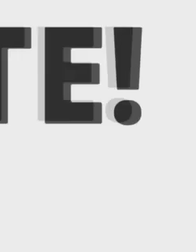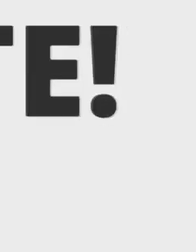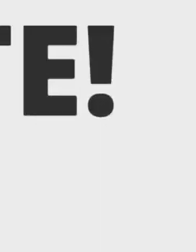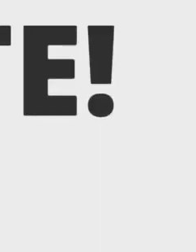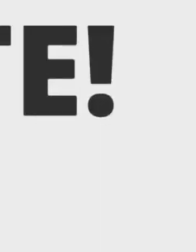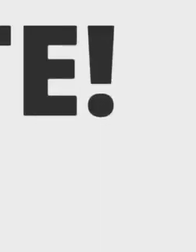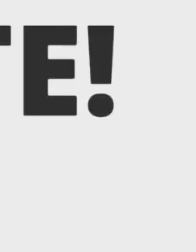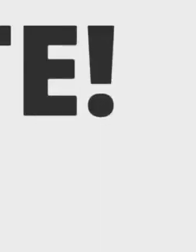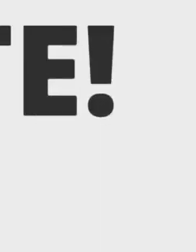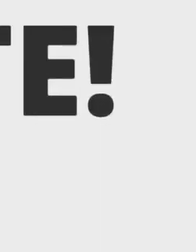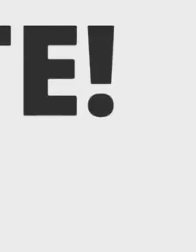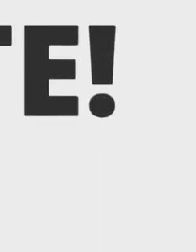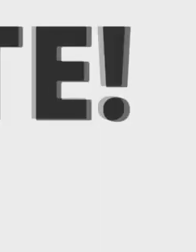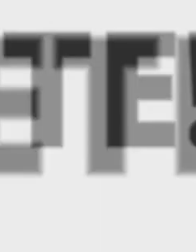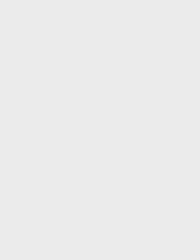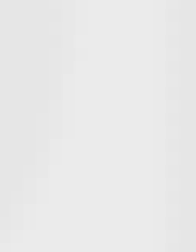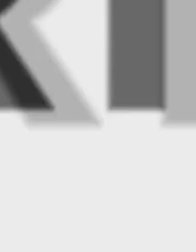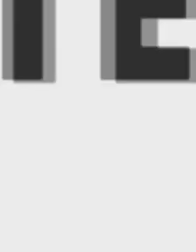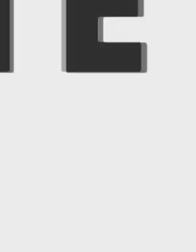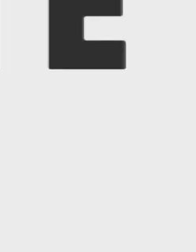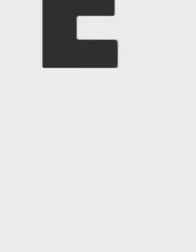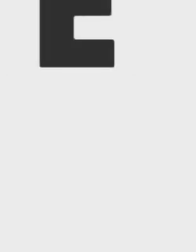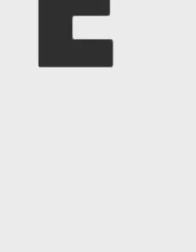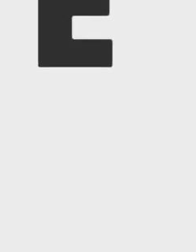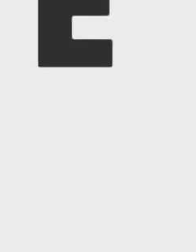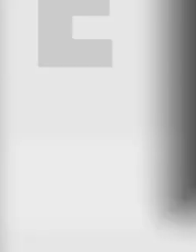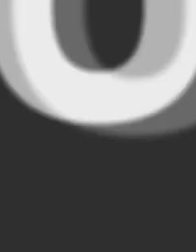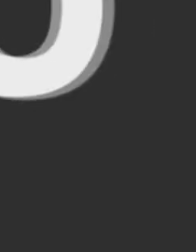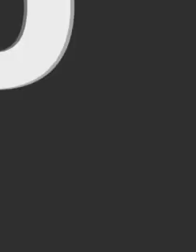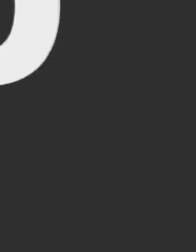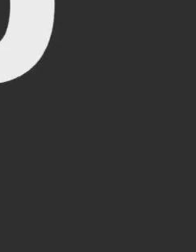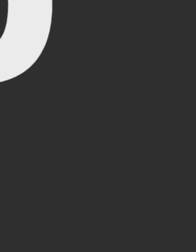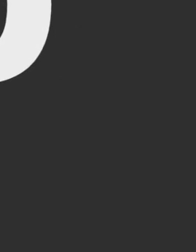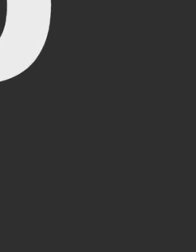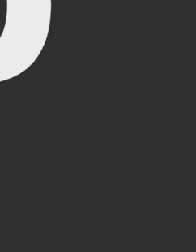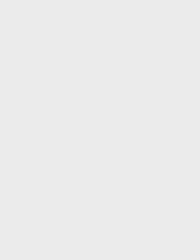Jujo. Ya te olvido. Ten Ya te olvido.